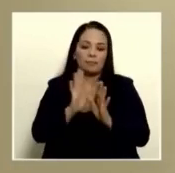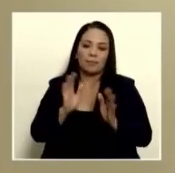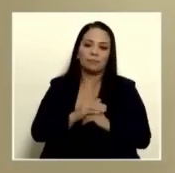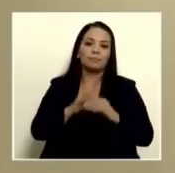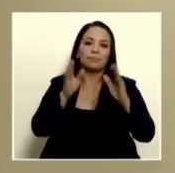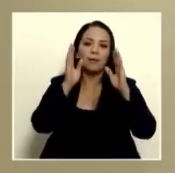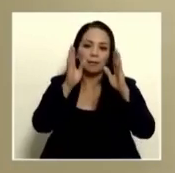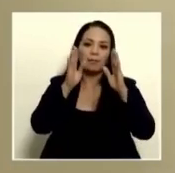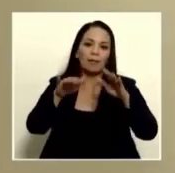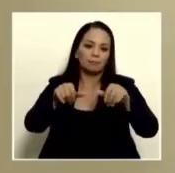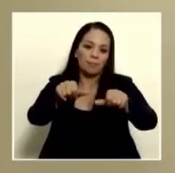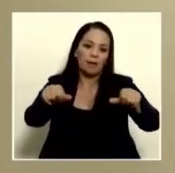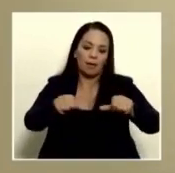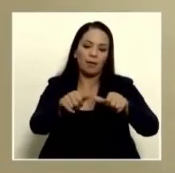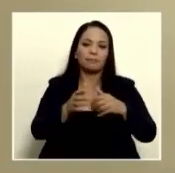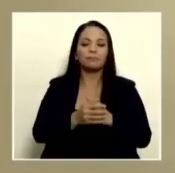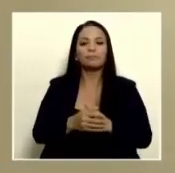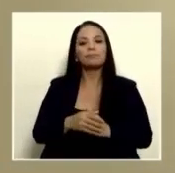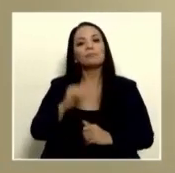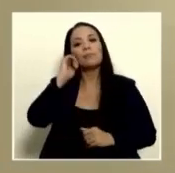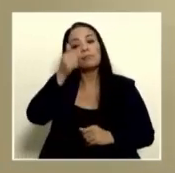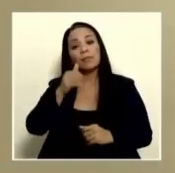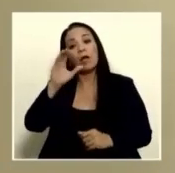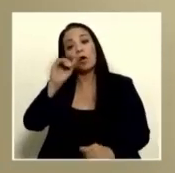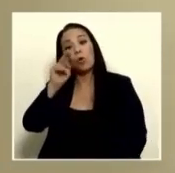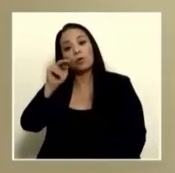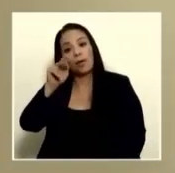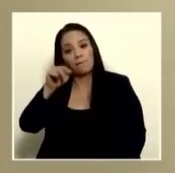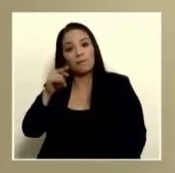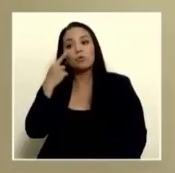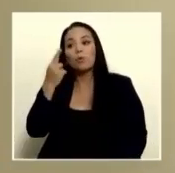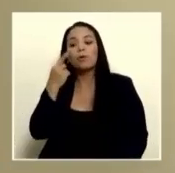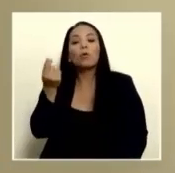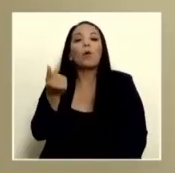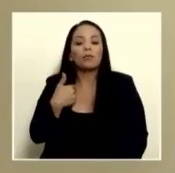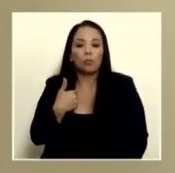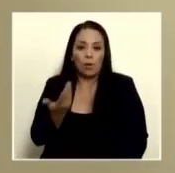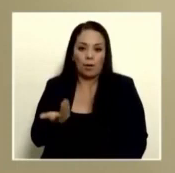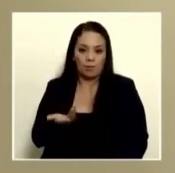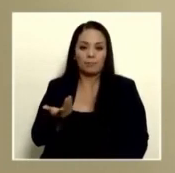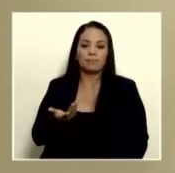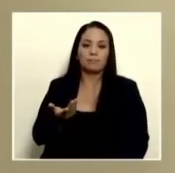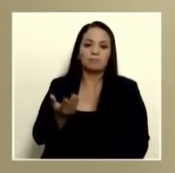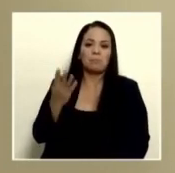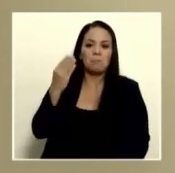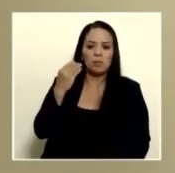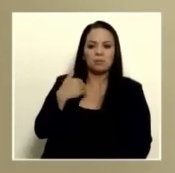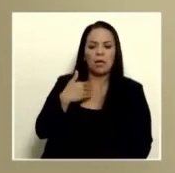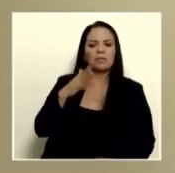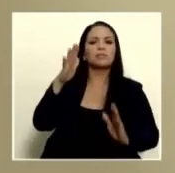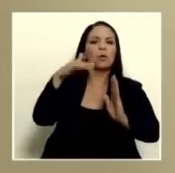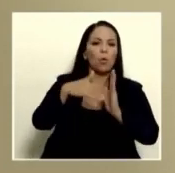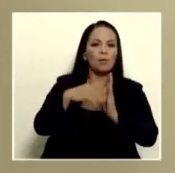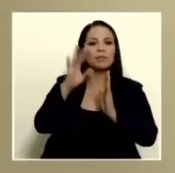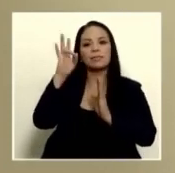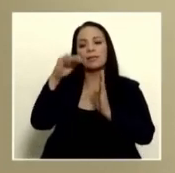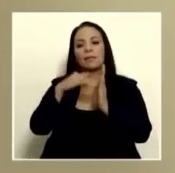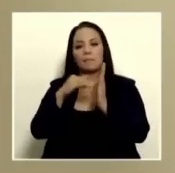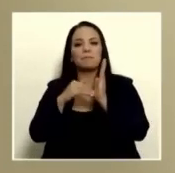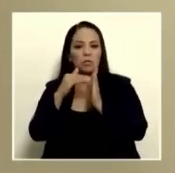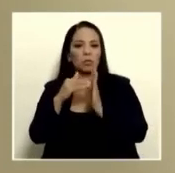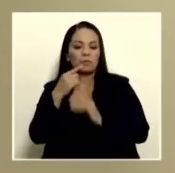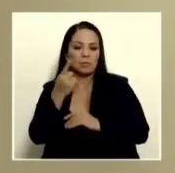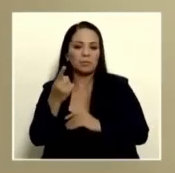esa área mañana en CONAVI voy a ver cuánto hay temporalmente me dicen que hay como unos 5 mil tal vez 7 mil millones